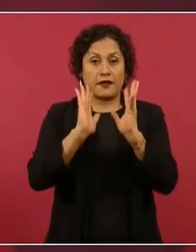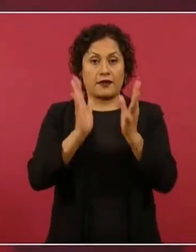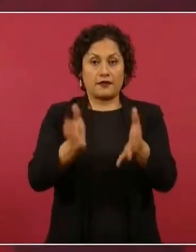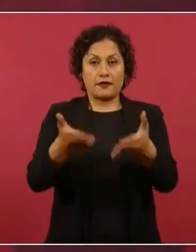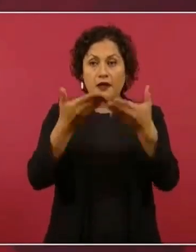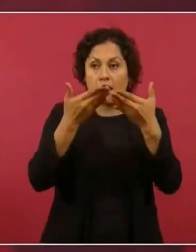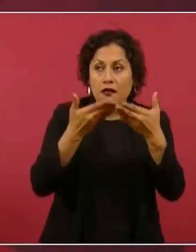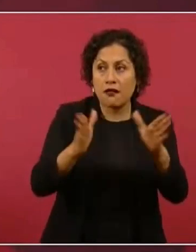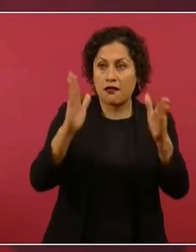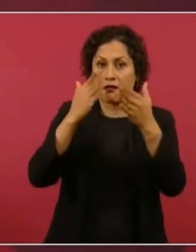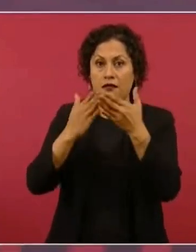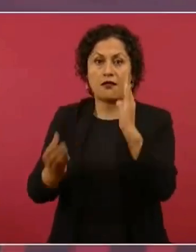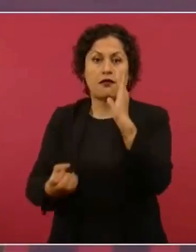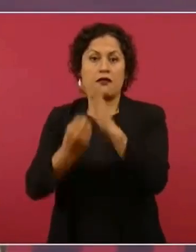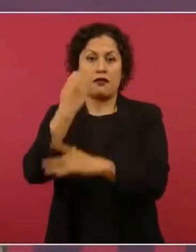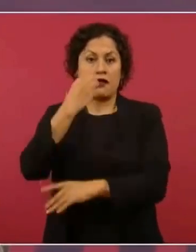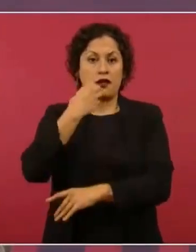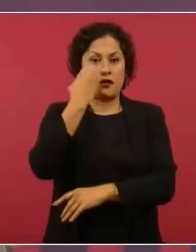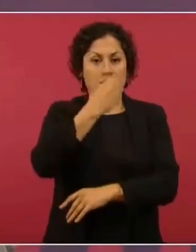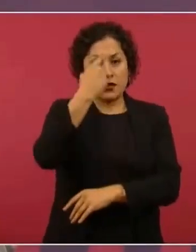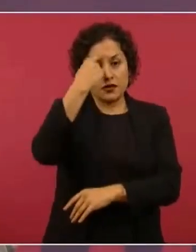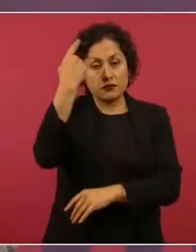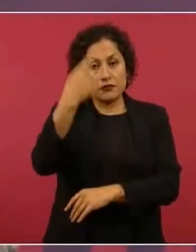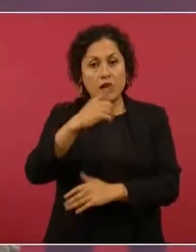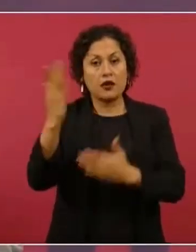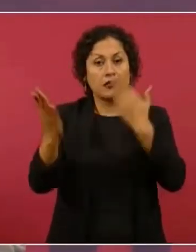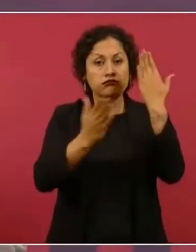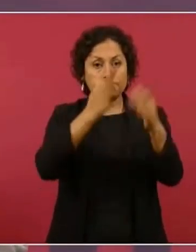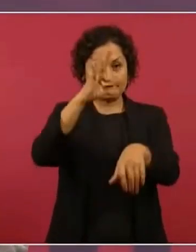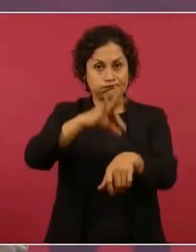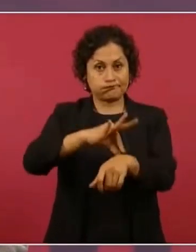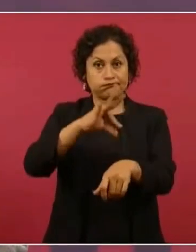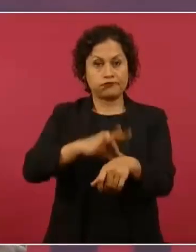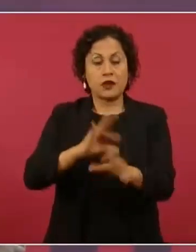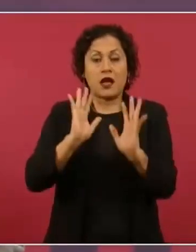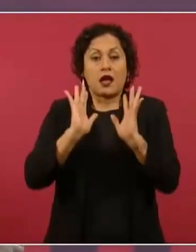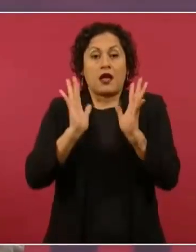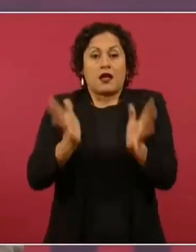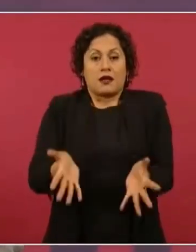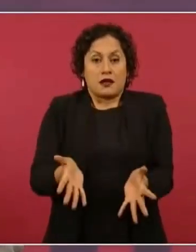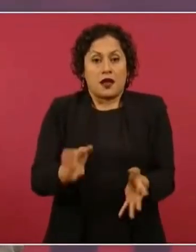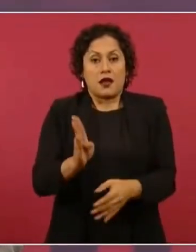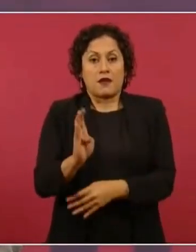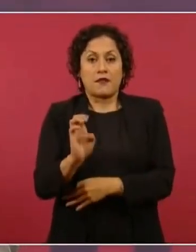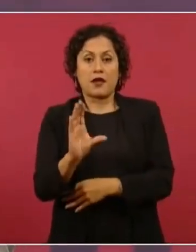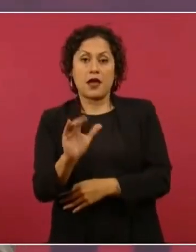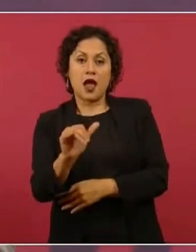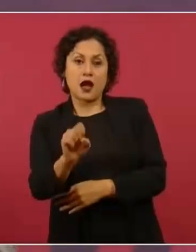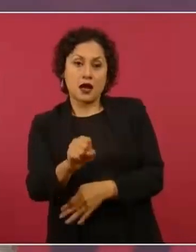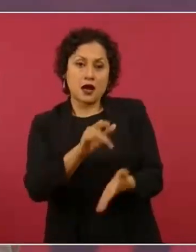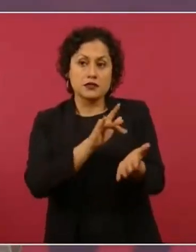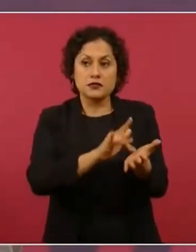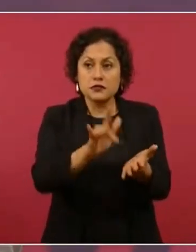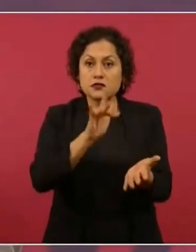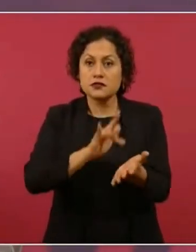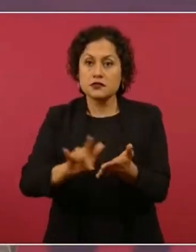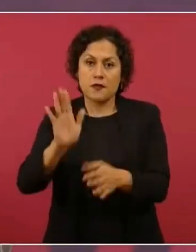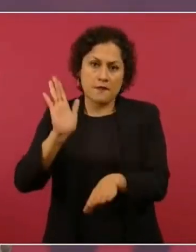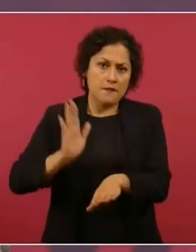Se amplió el número de becarios para especialidades al doble.